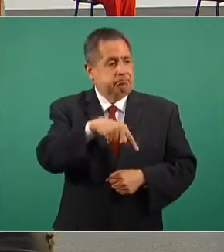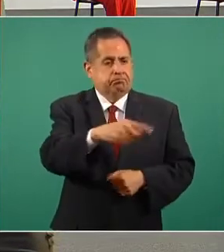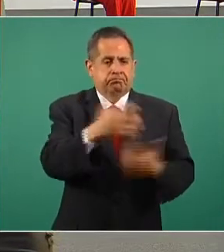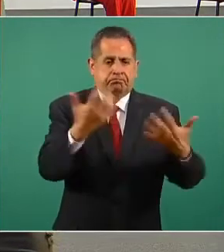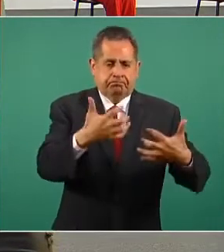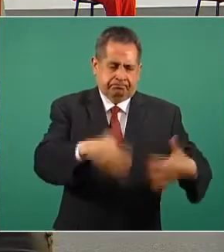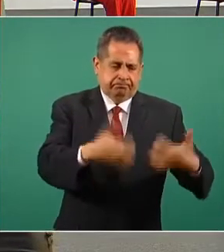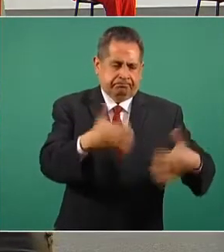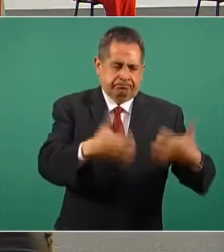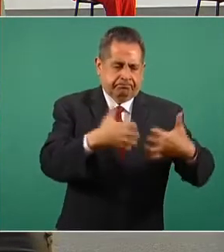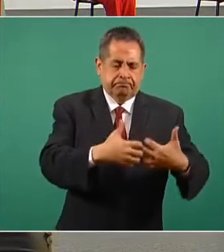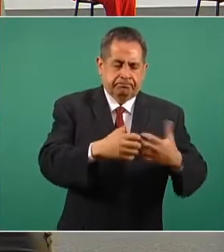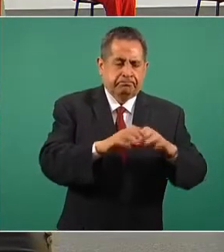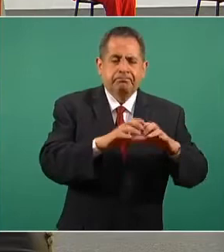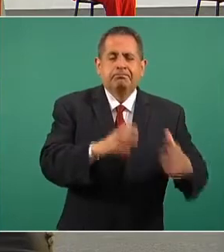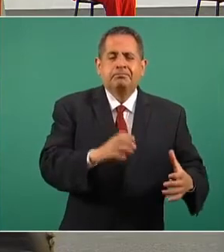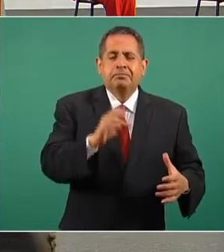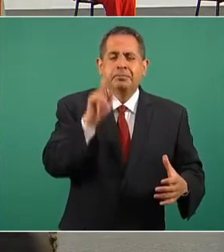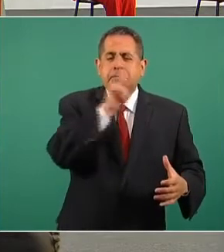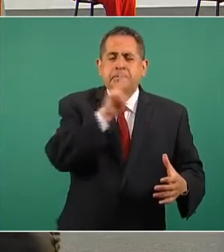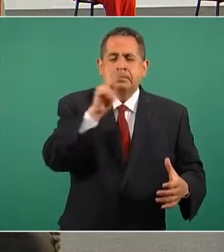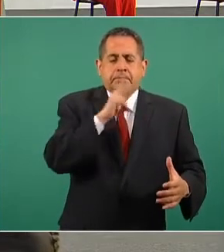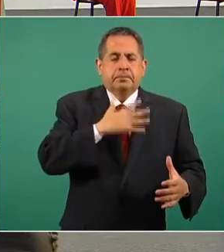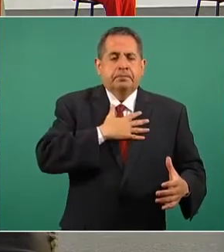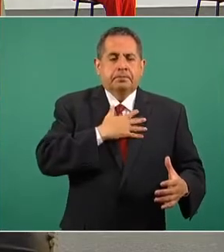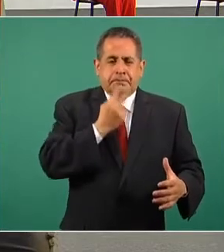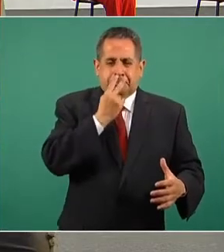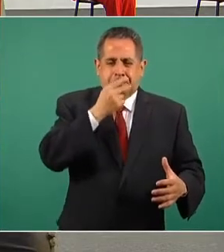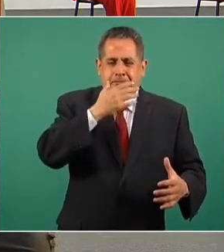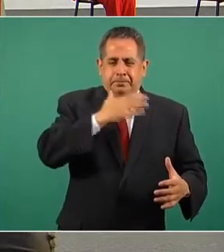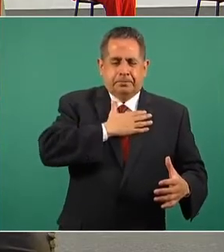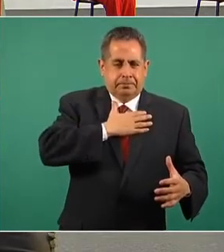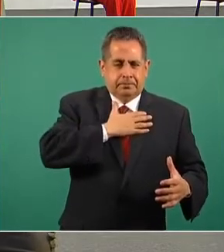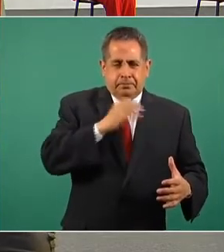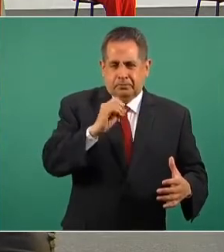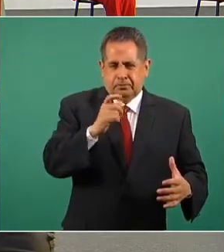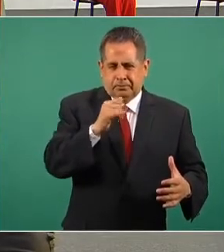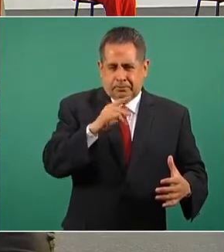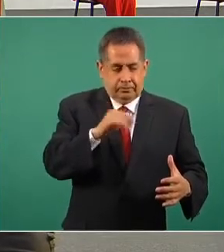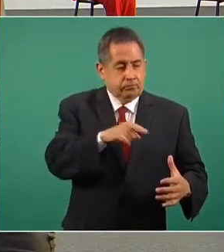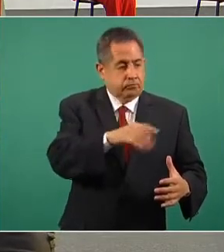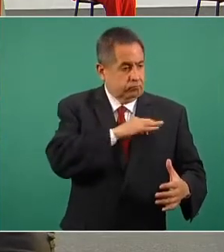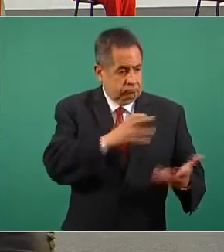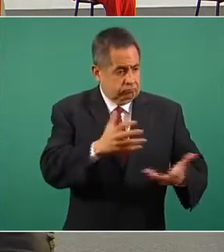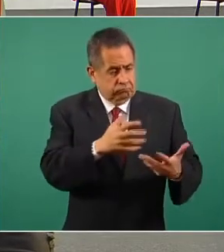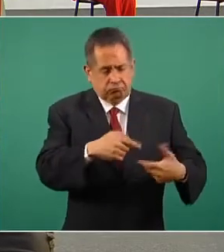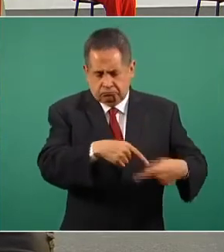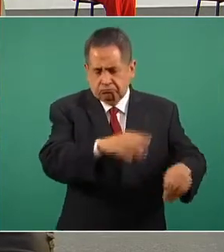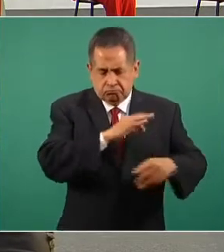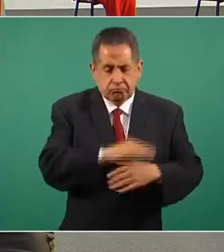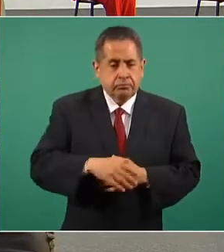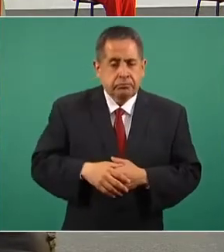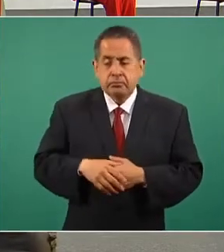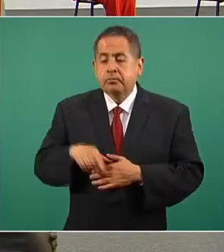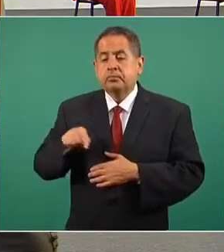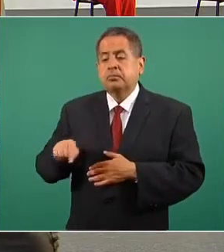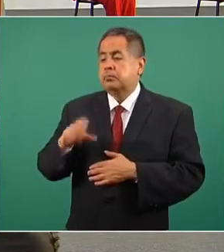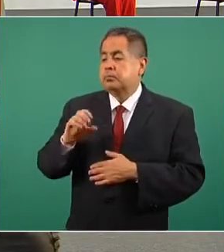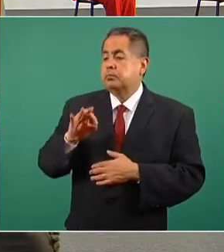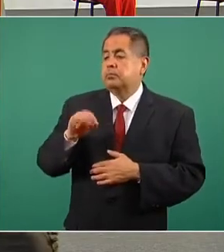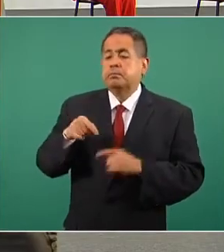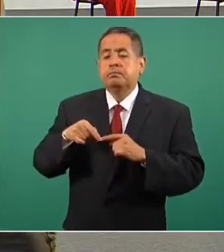production and distribution of oxygen, of use medicinal, in a lower time than established